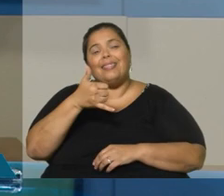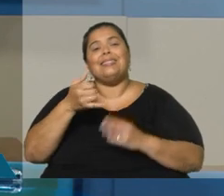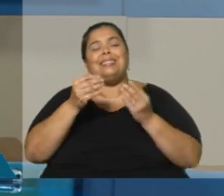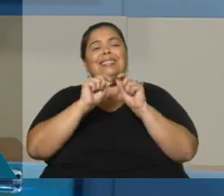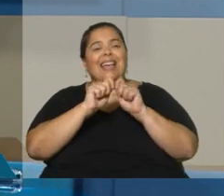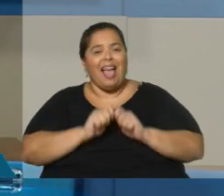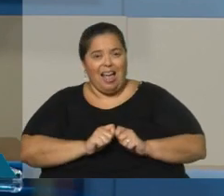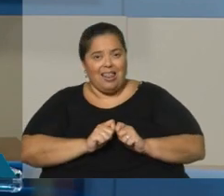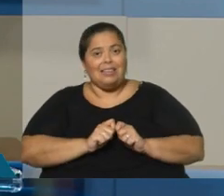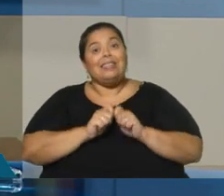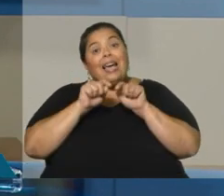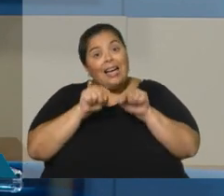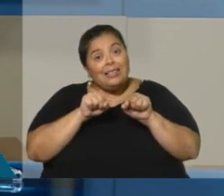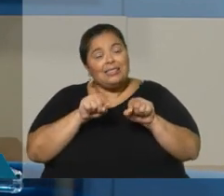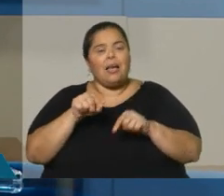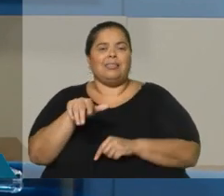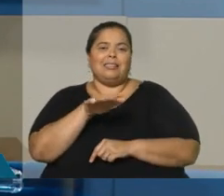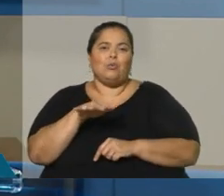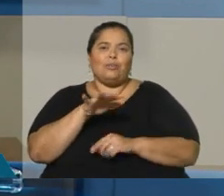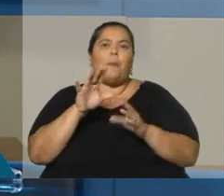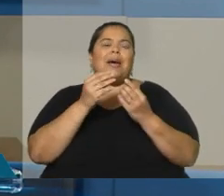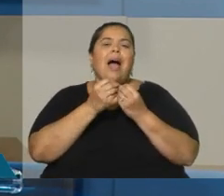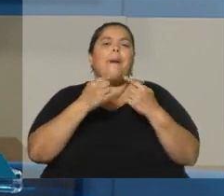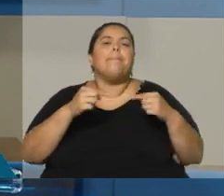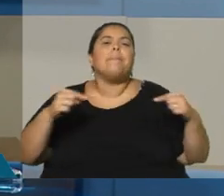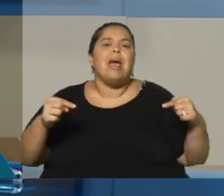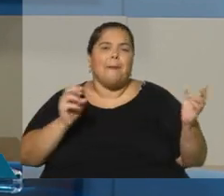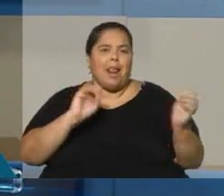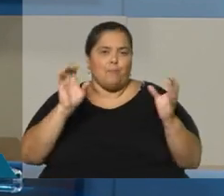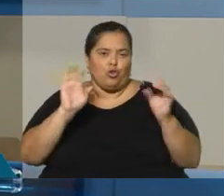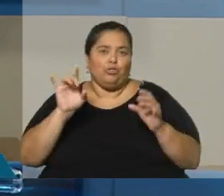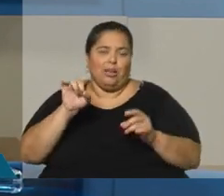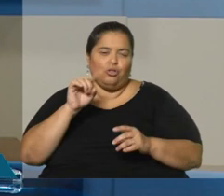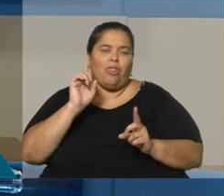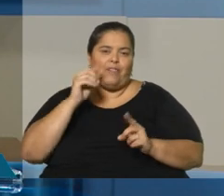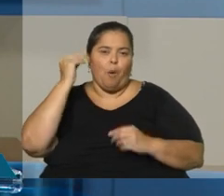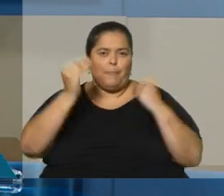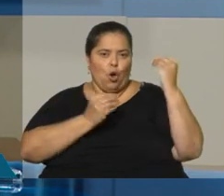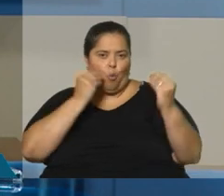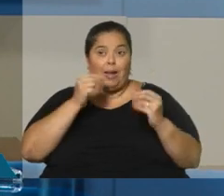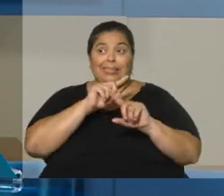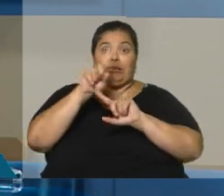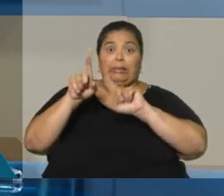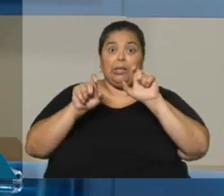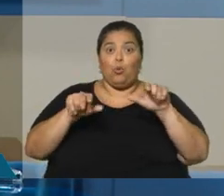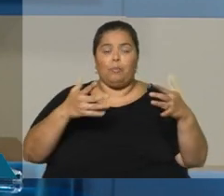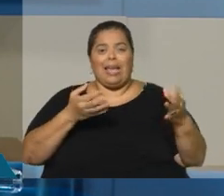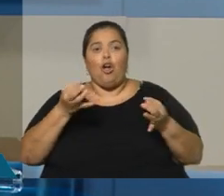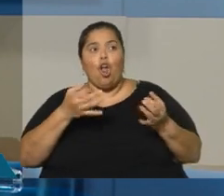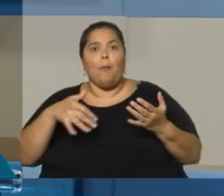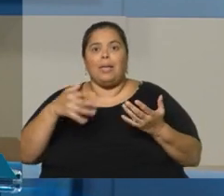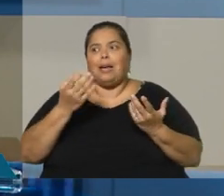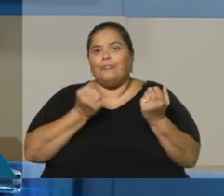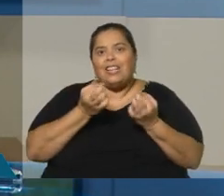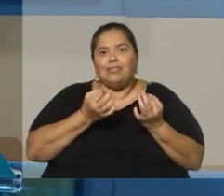panorama para los bienes, que tienen algunas cuestiones de las que hay que preocuparse. Incesivir un hombre financiera, como decíamos. China, que